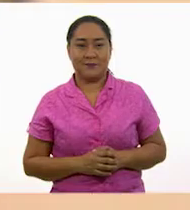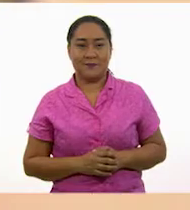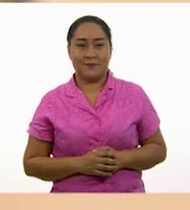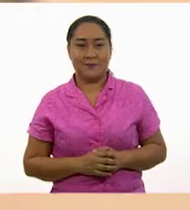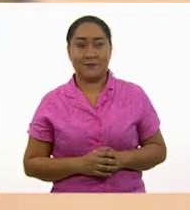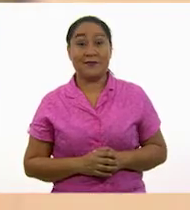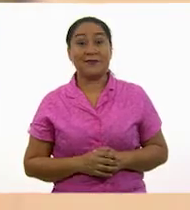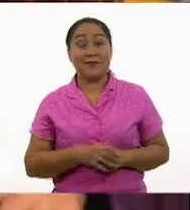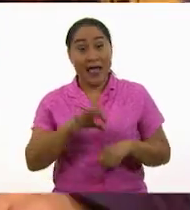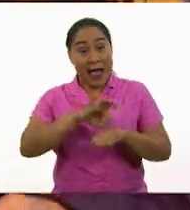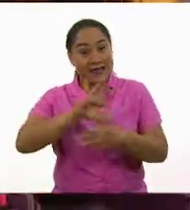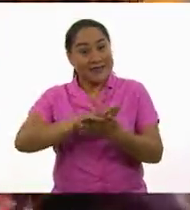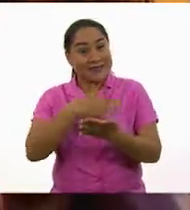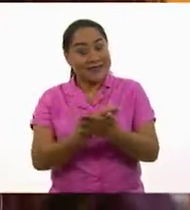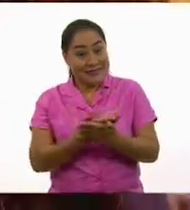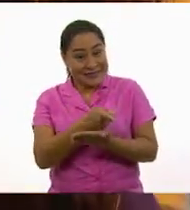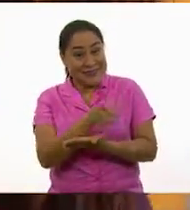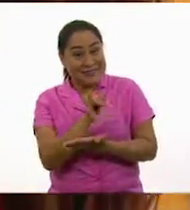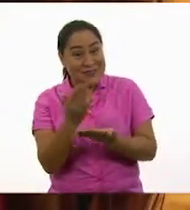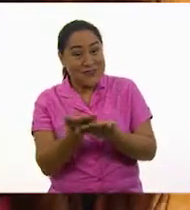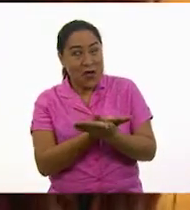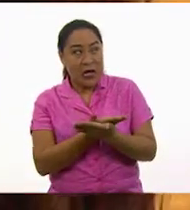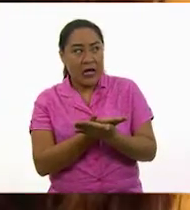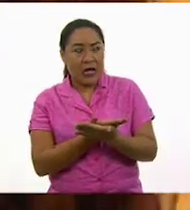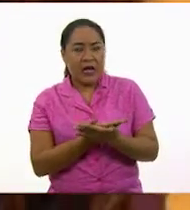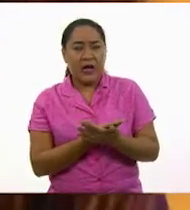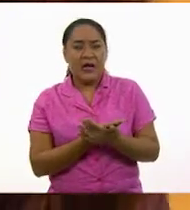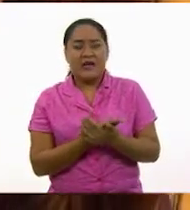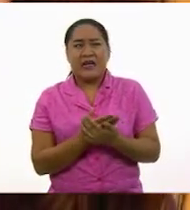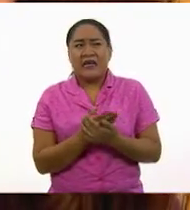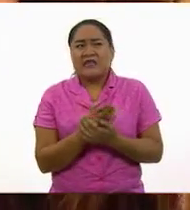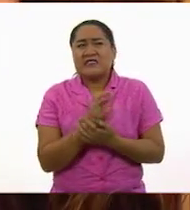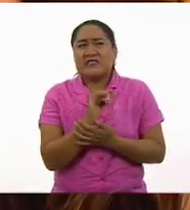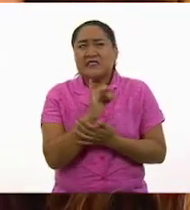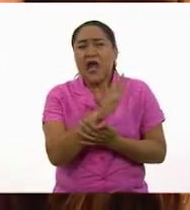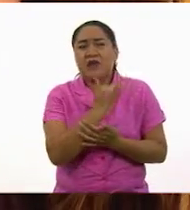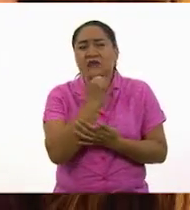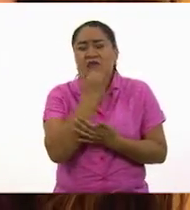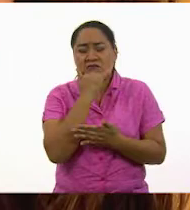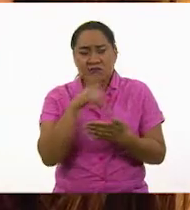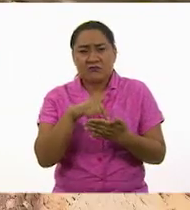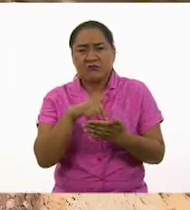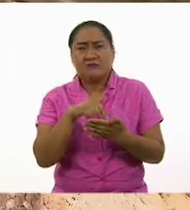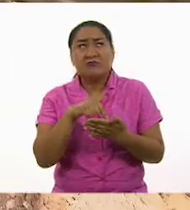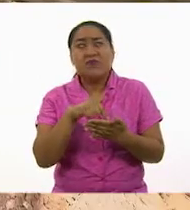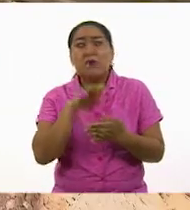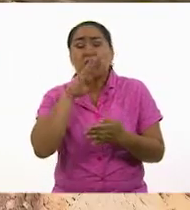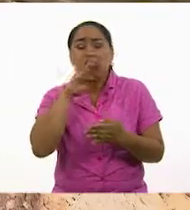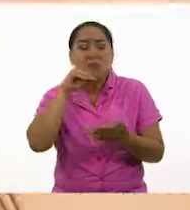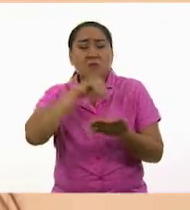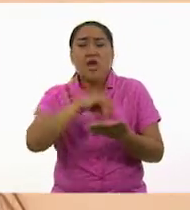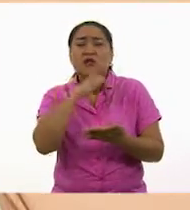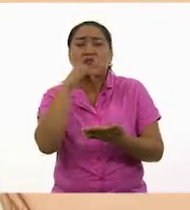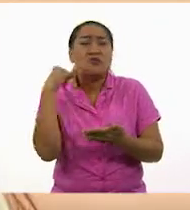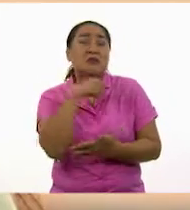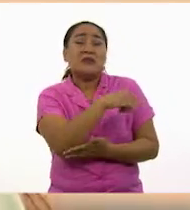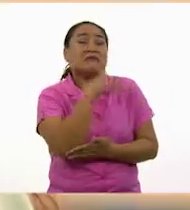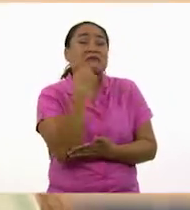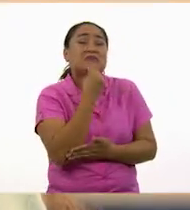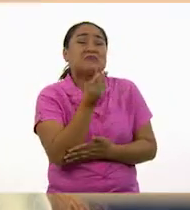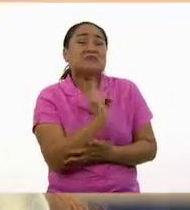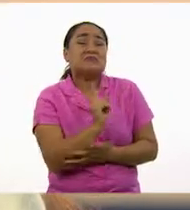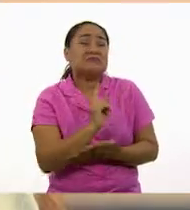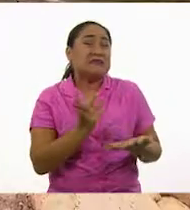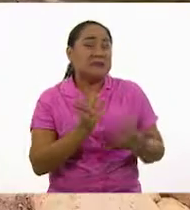¿Sí es de Milanesa? Eh, sí, pero se me olvidó que mi mamá le puso rajas. Y tú te enchilas bien fácil. Sí,